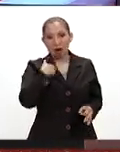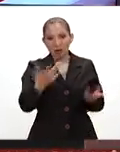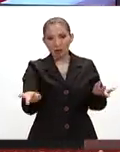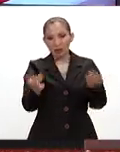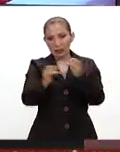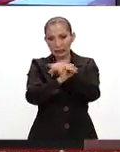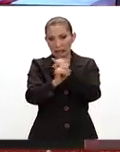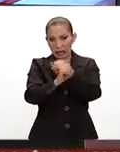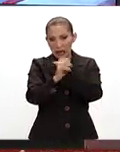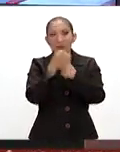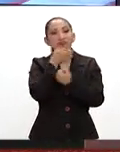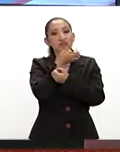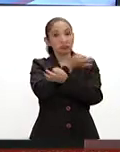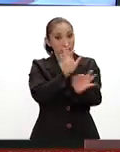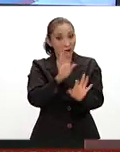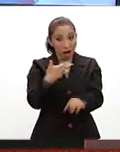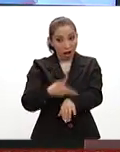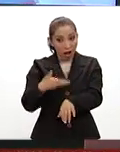las vías, las redes sociales?